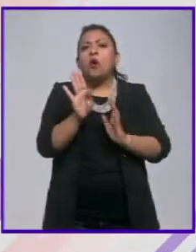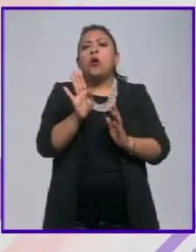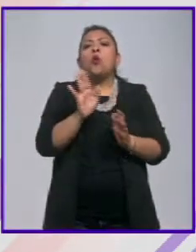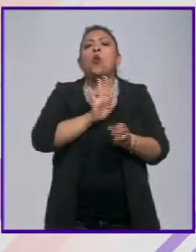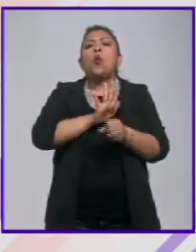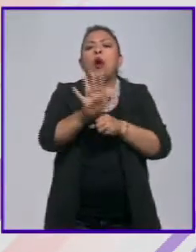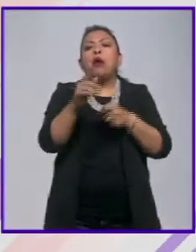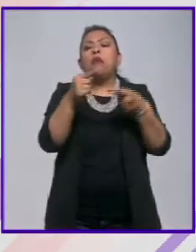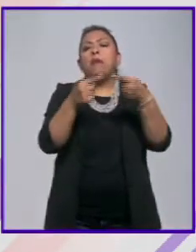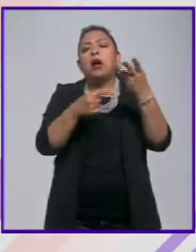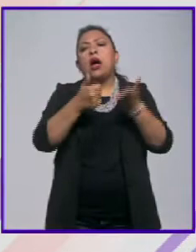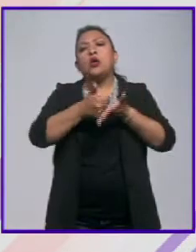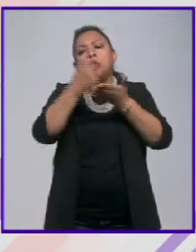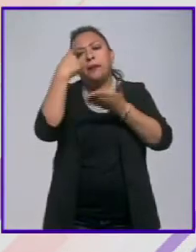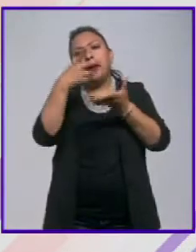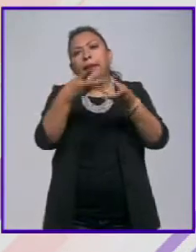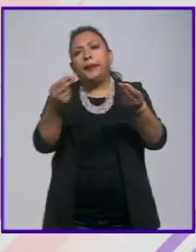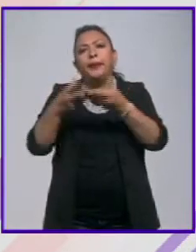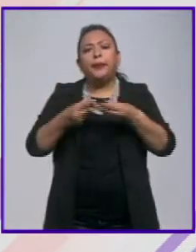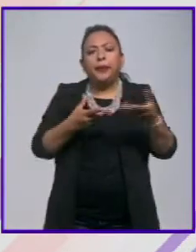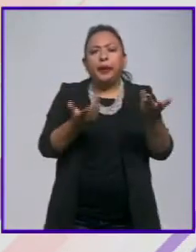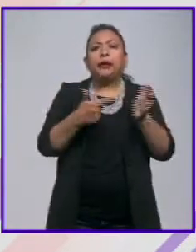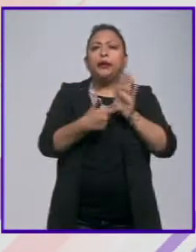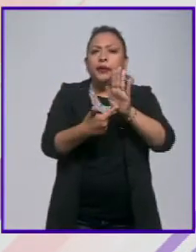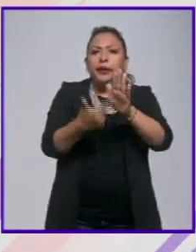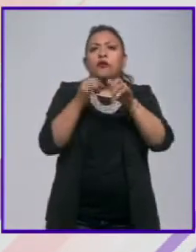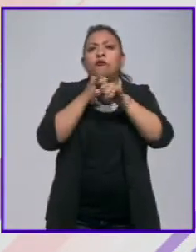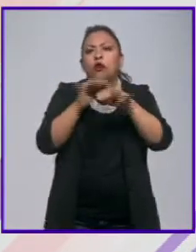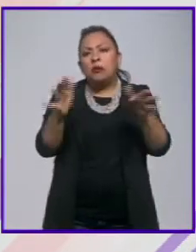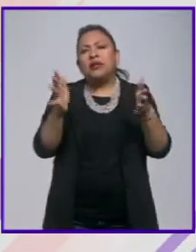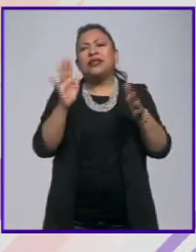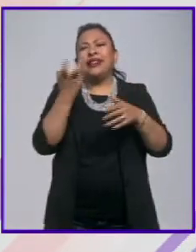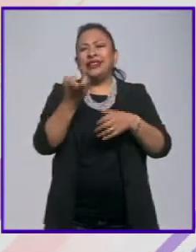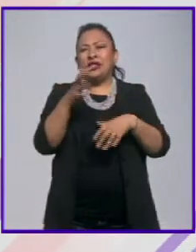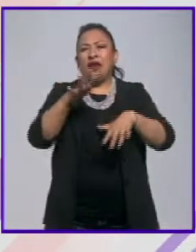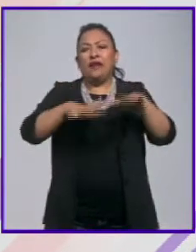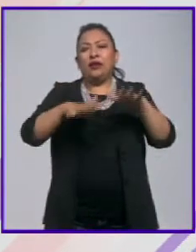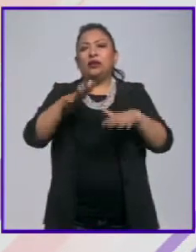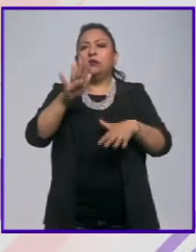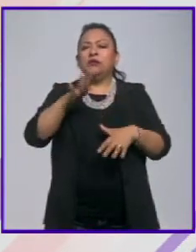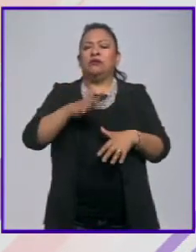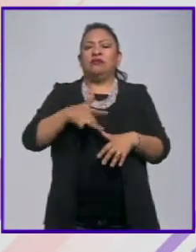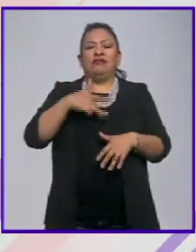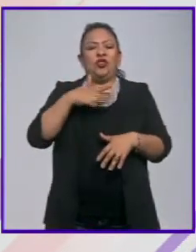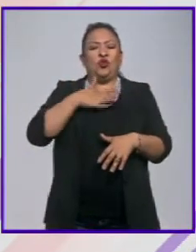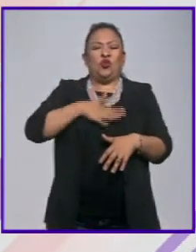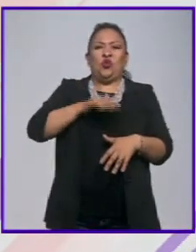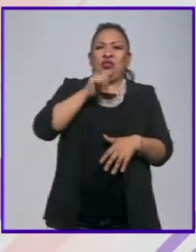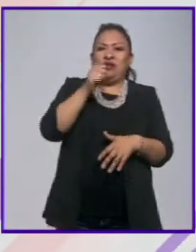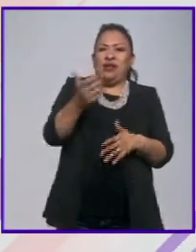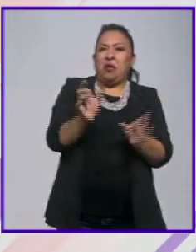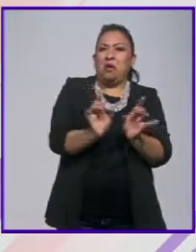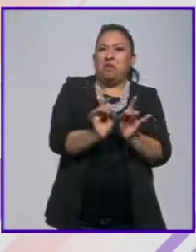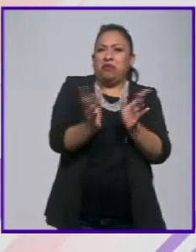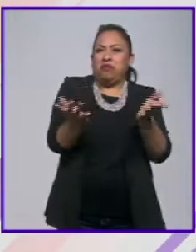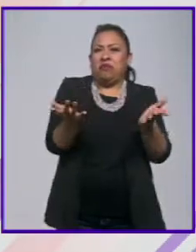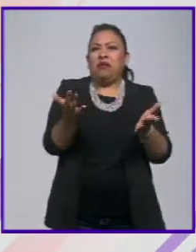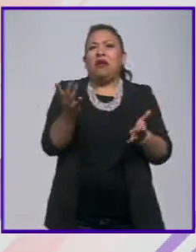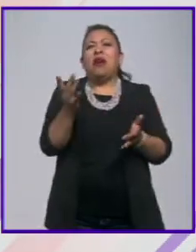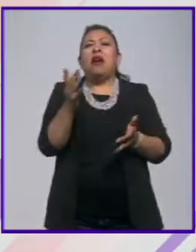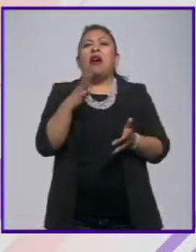hacer, como dar a conocer esto, ¿no? Estas cosas de pronto hasta injustas que han tenido que pasar, ¿no? Ceder